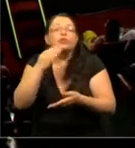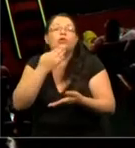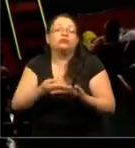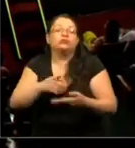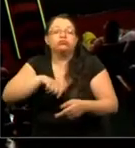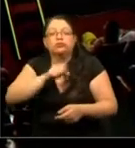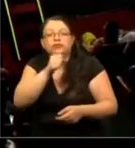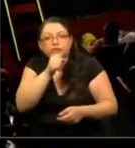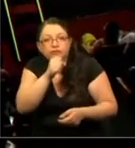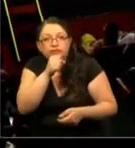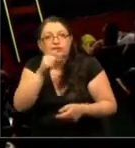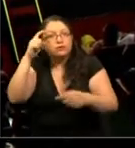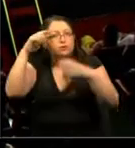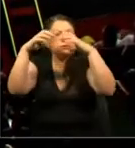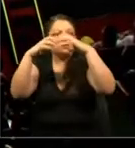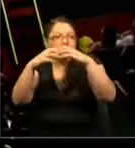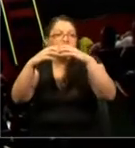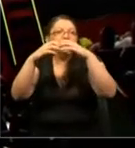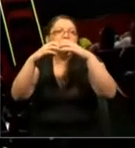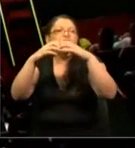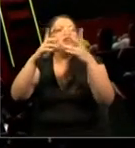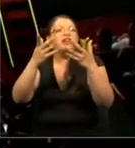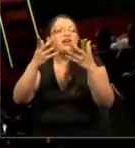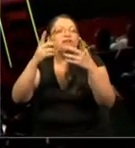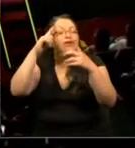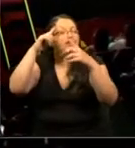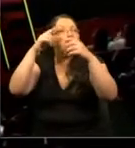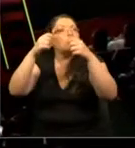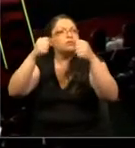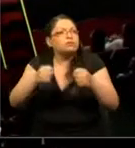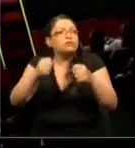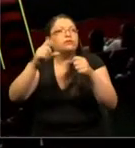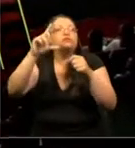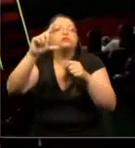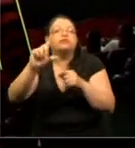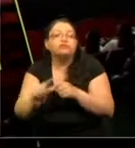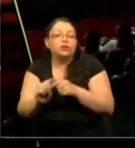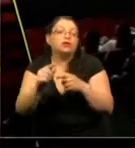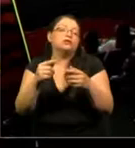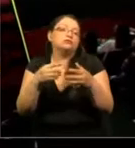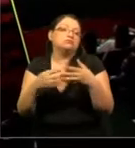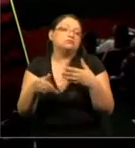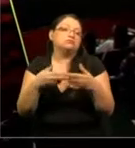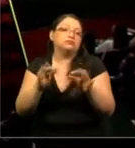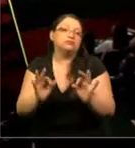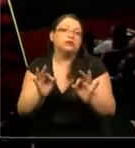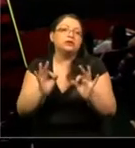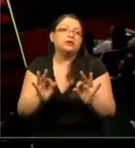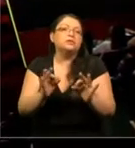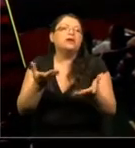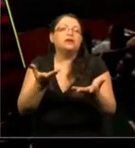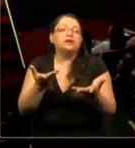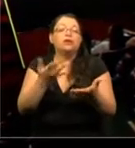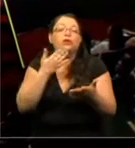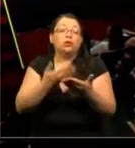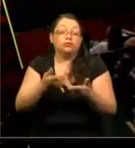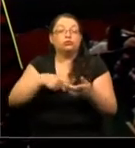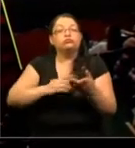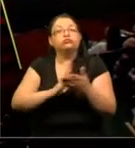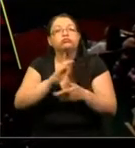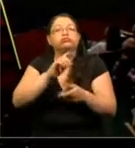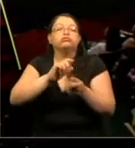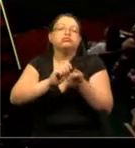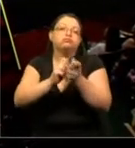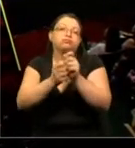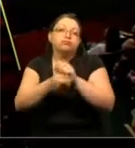mi cerebro va a ir perdiendo capacidades. Eso es normal, eso es natural y eso ocurre a medida que uno envejece. Por lo